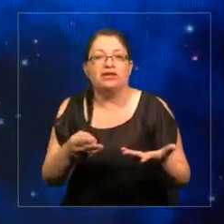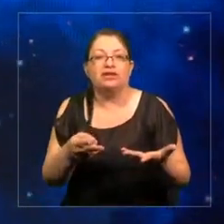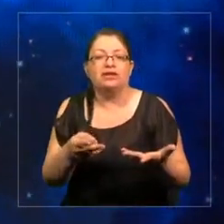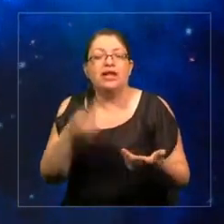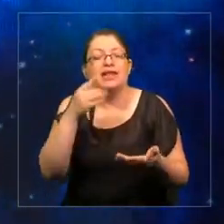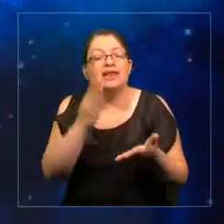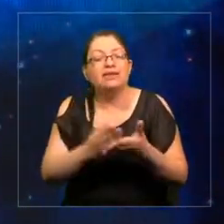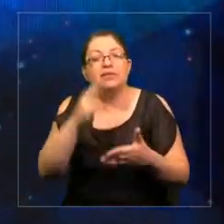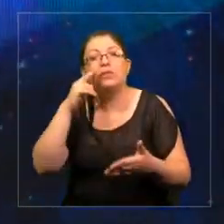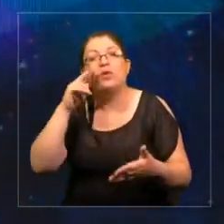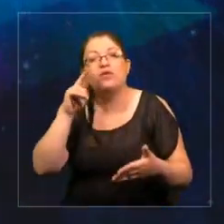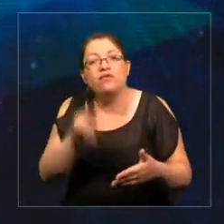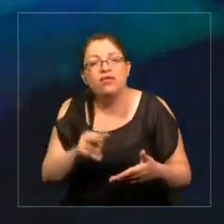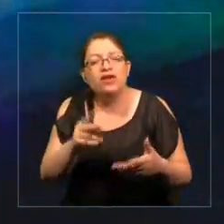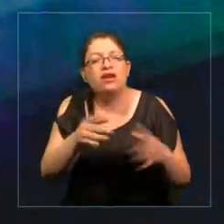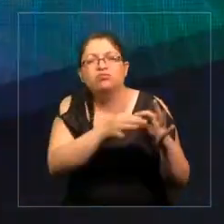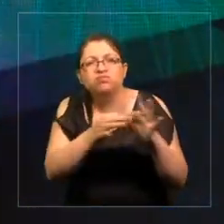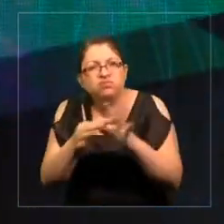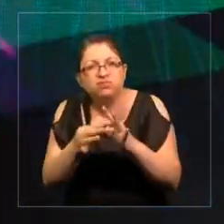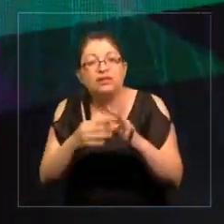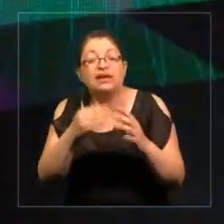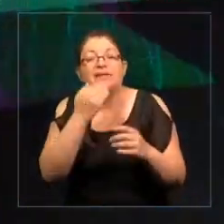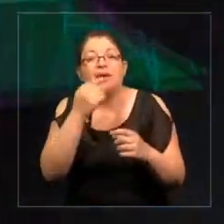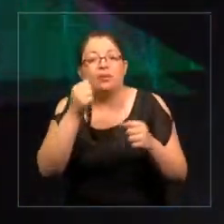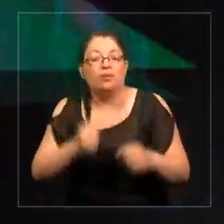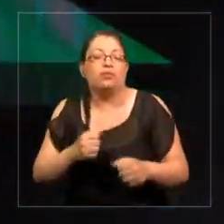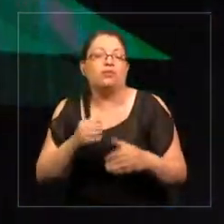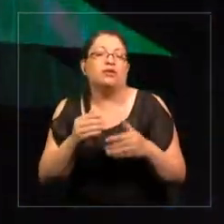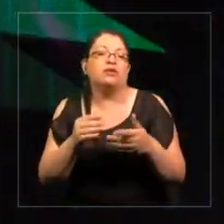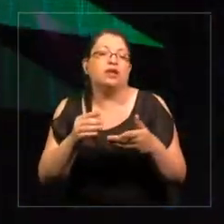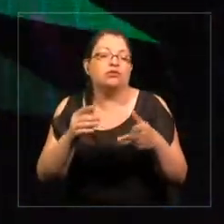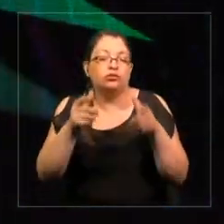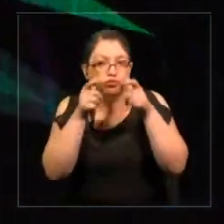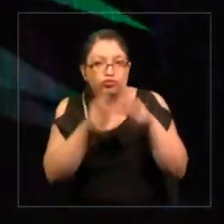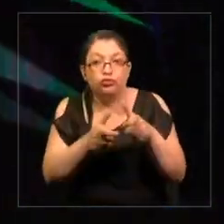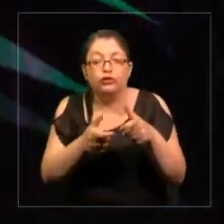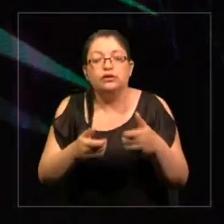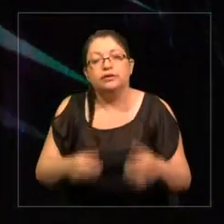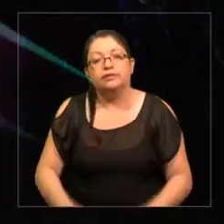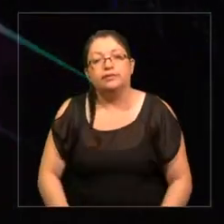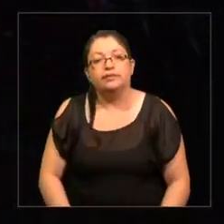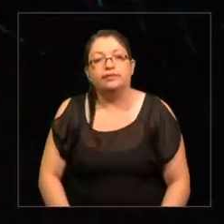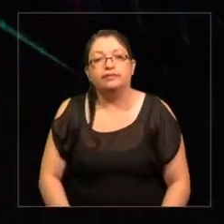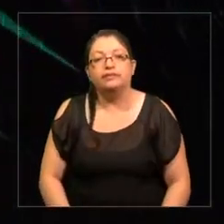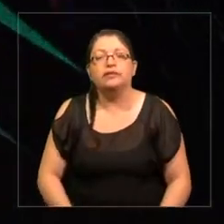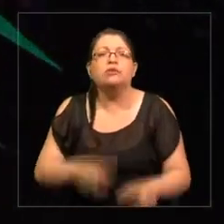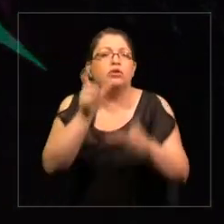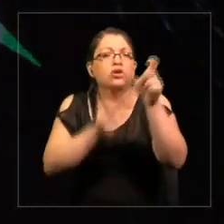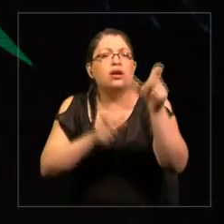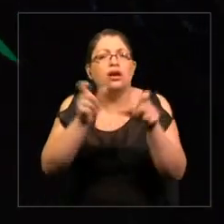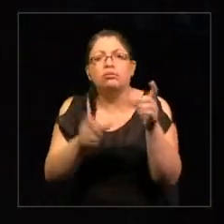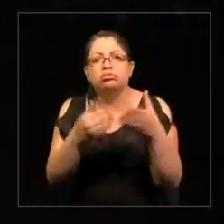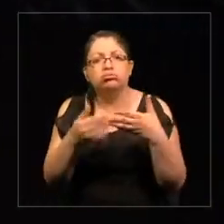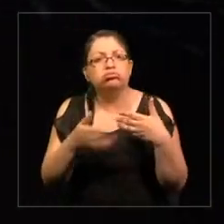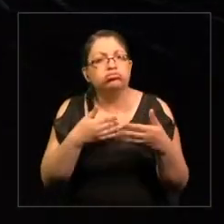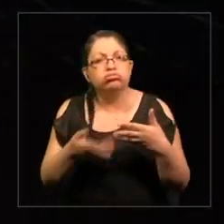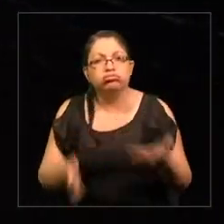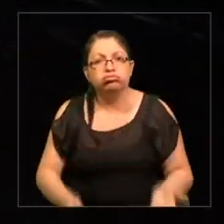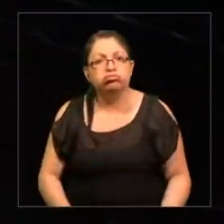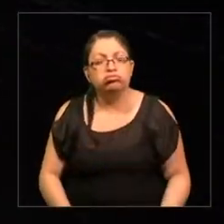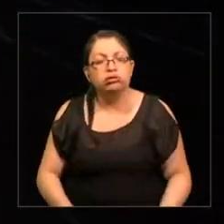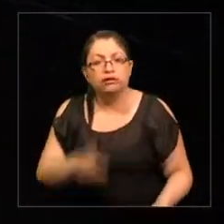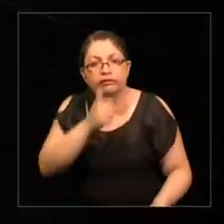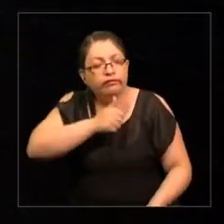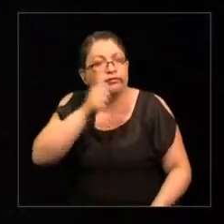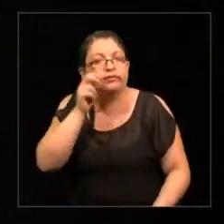Tenemos que ver a través de las causas y poder manejarlas. ¿Y dónde están las personas? No hemos visto a las